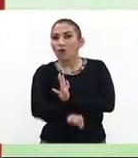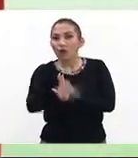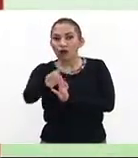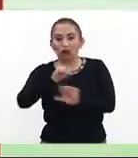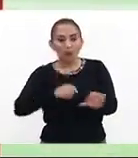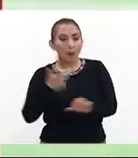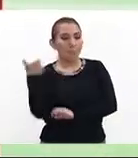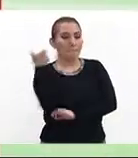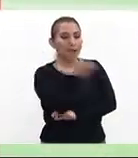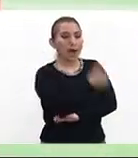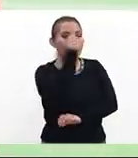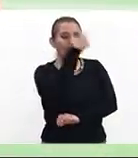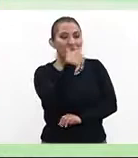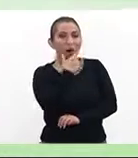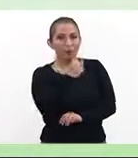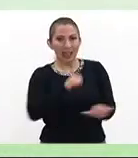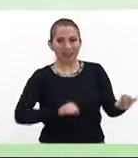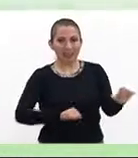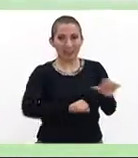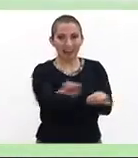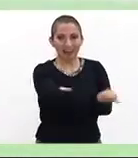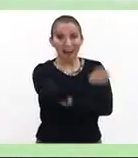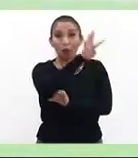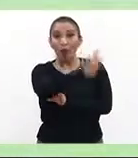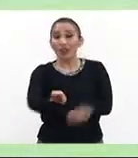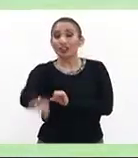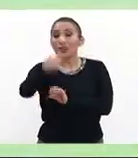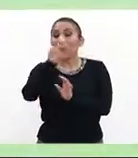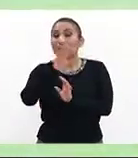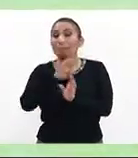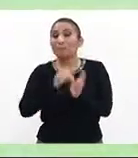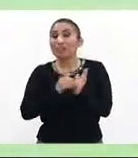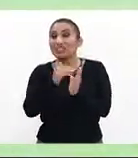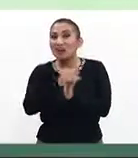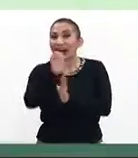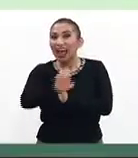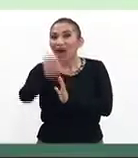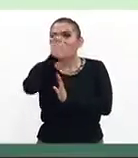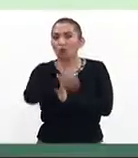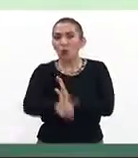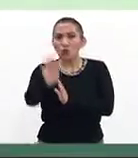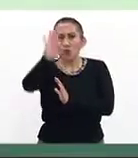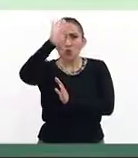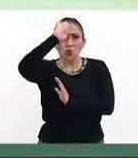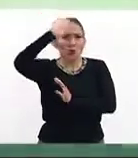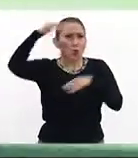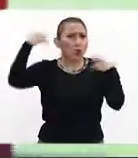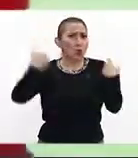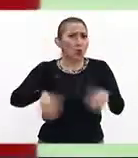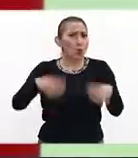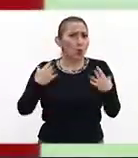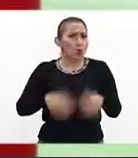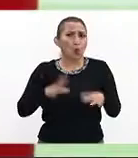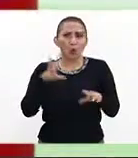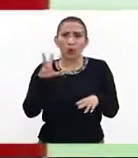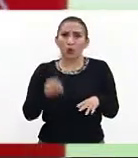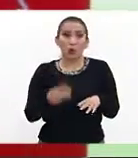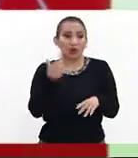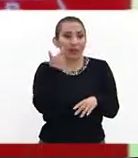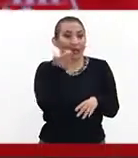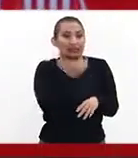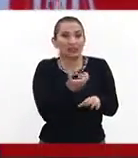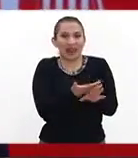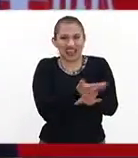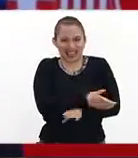este traspaso, una cláusula de reducción de 400 millones de euros, una brutalidad, no quieren que pase pues cosas